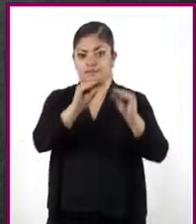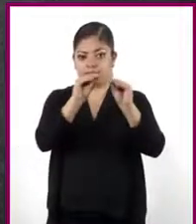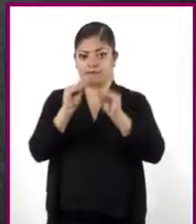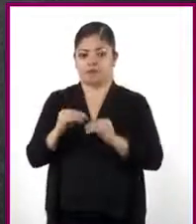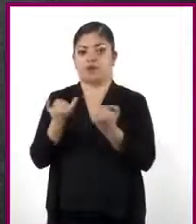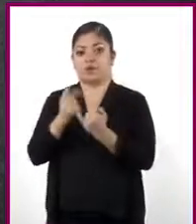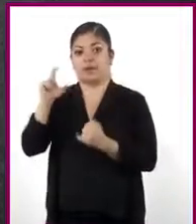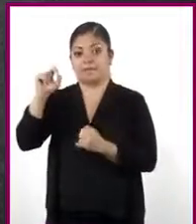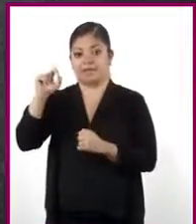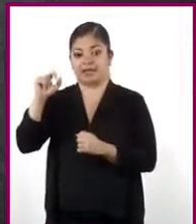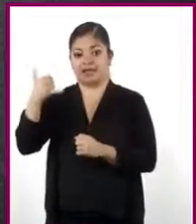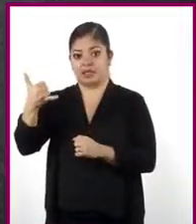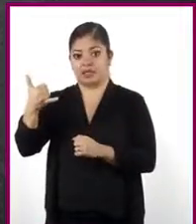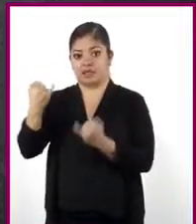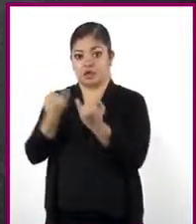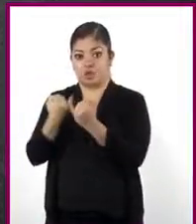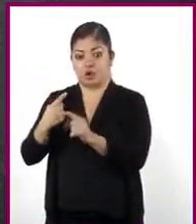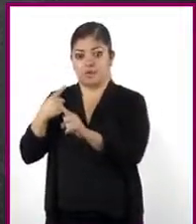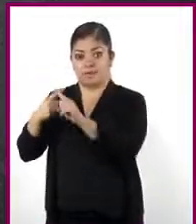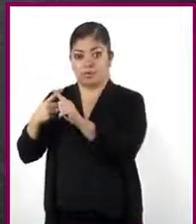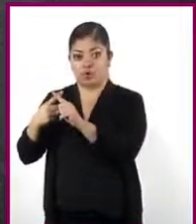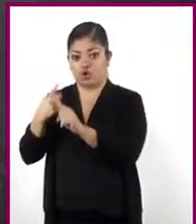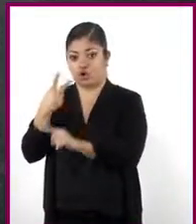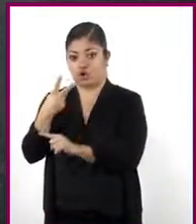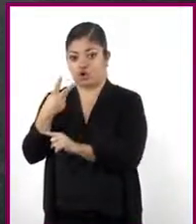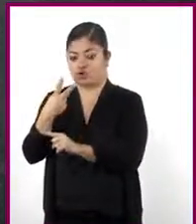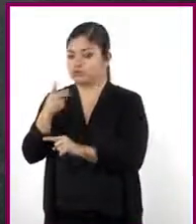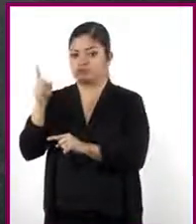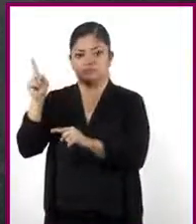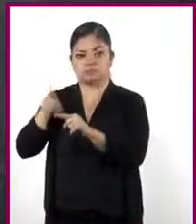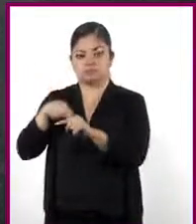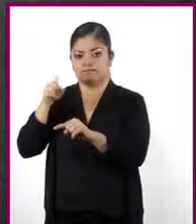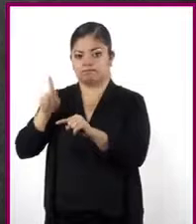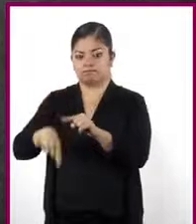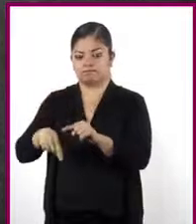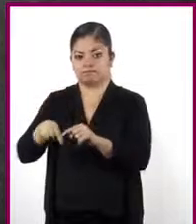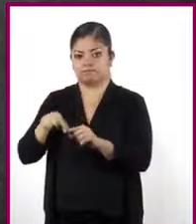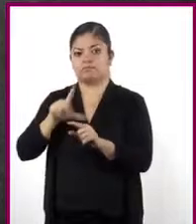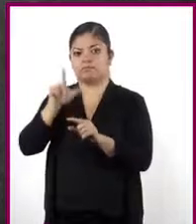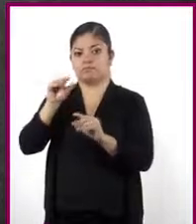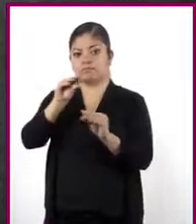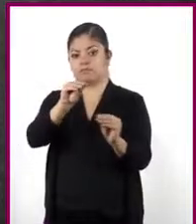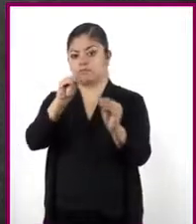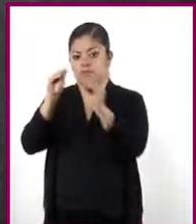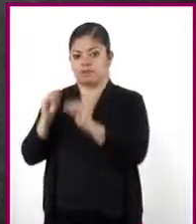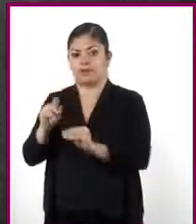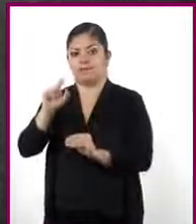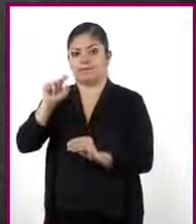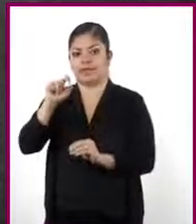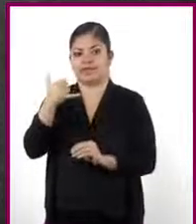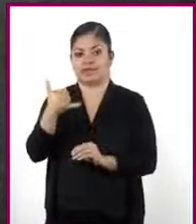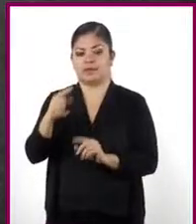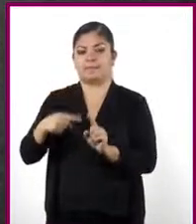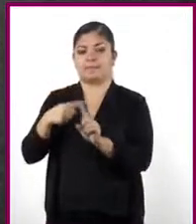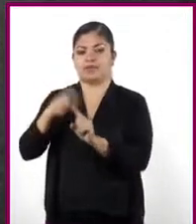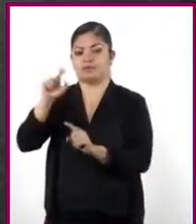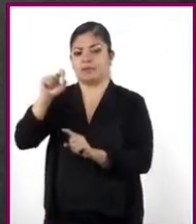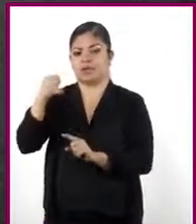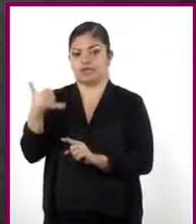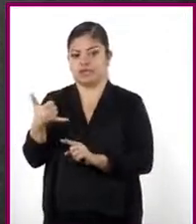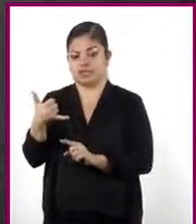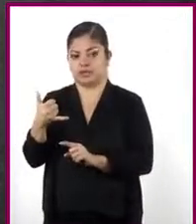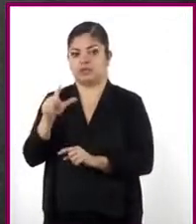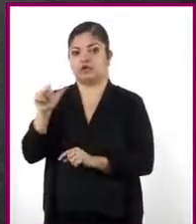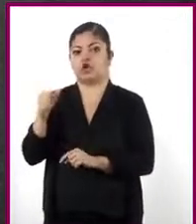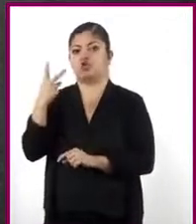20Y está multiplicado y dividido por 2, se eliminan los dos y obtenemos 20Y más 20Y y